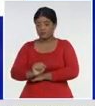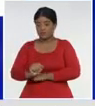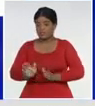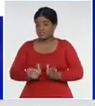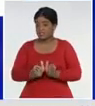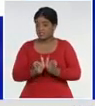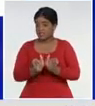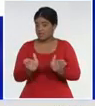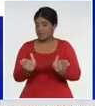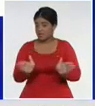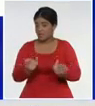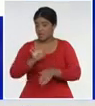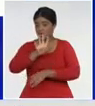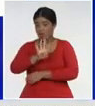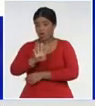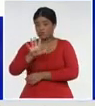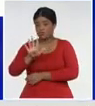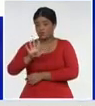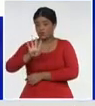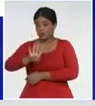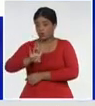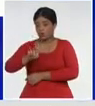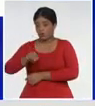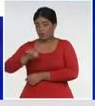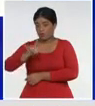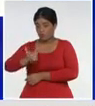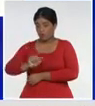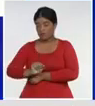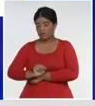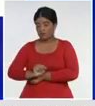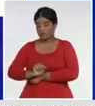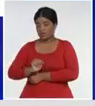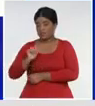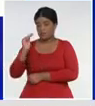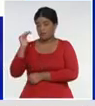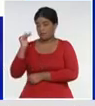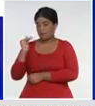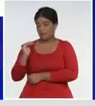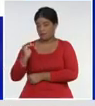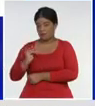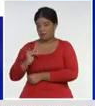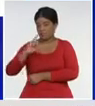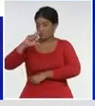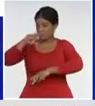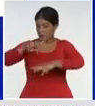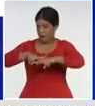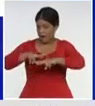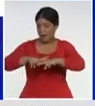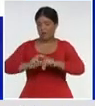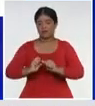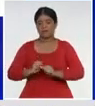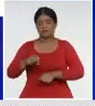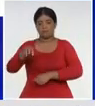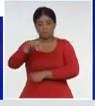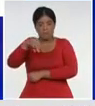454,9, y así, Centro Habana, Marianao, Bolleros,